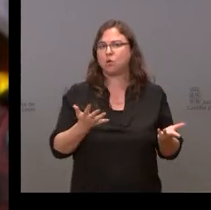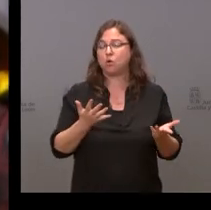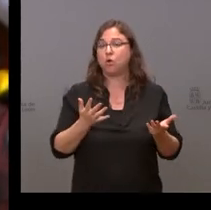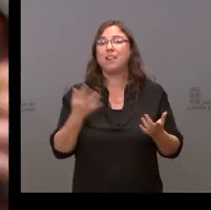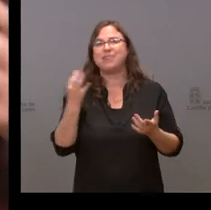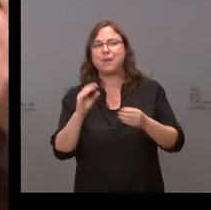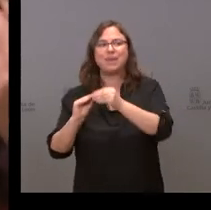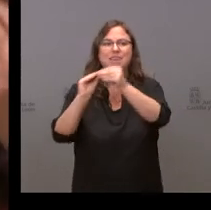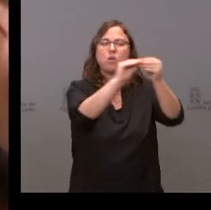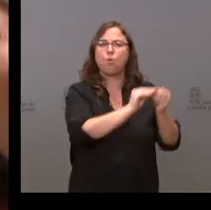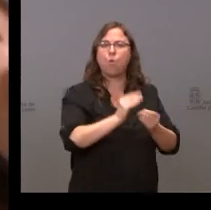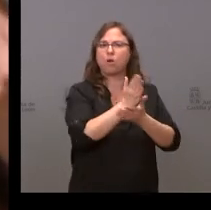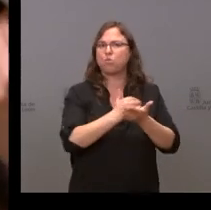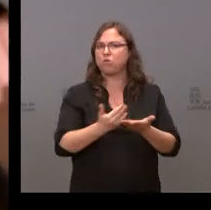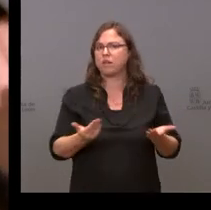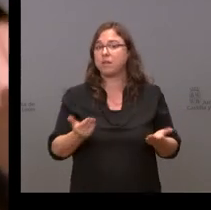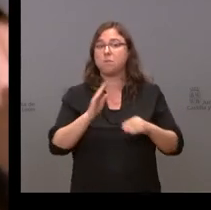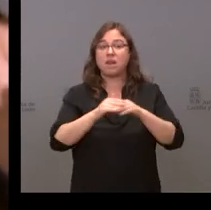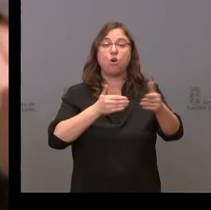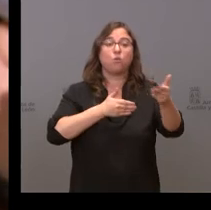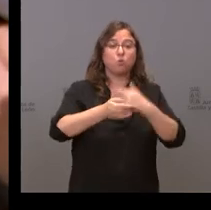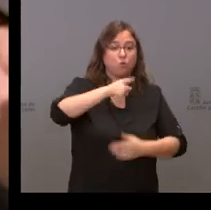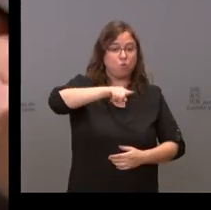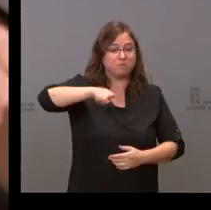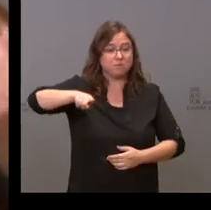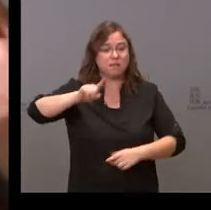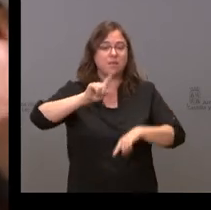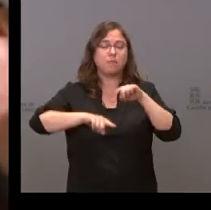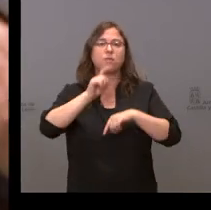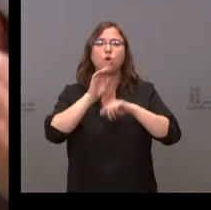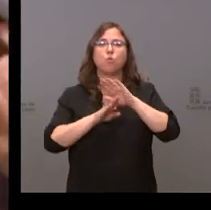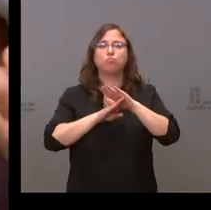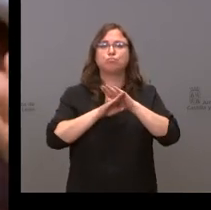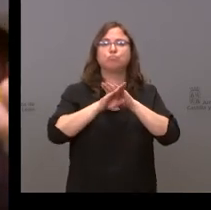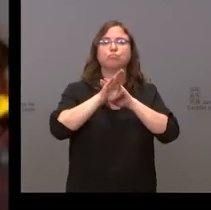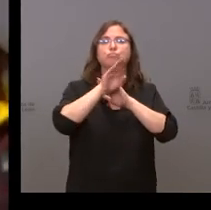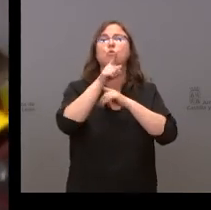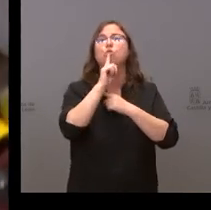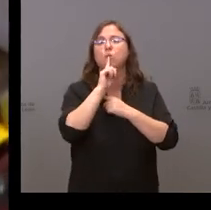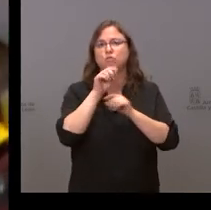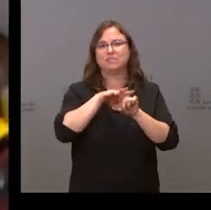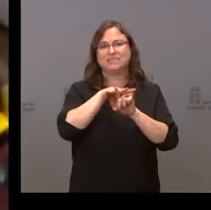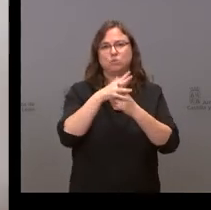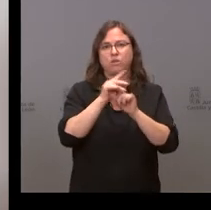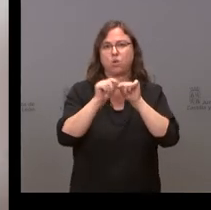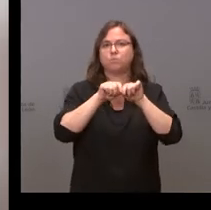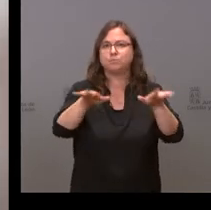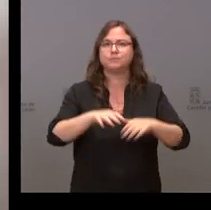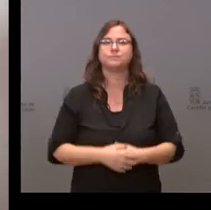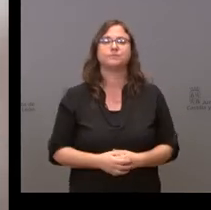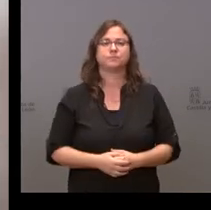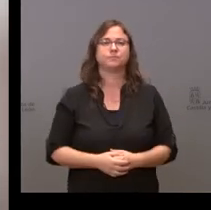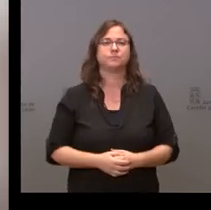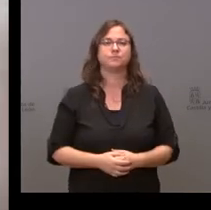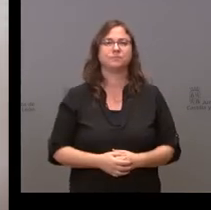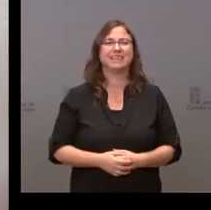por todas las comunidades de cara a los futuros meses y en función de cómo vaya evolucionando la situación epidemiológica. Bueno, yo creo